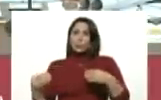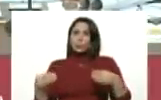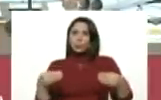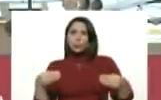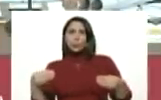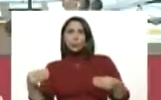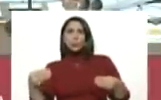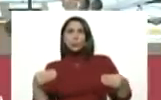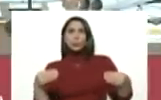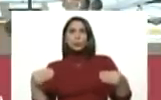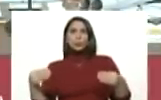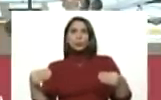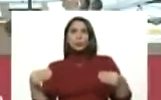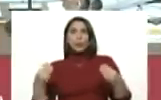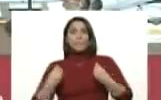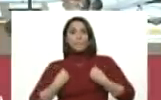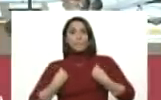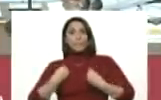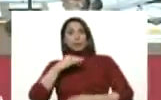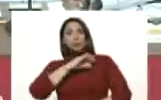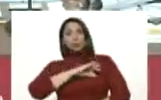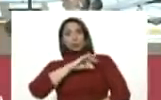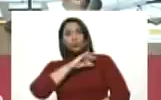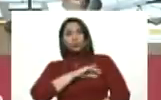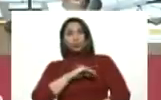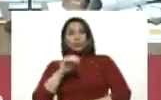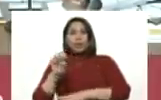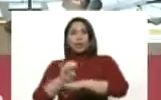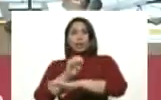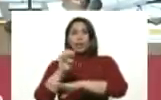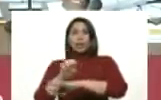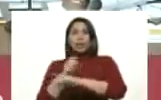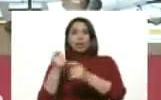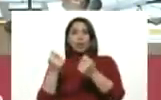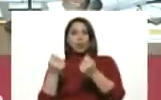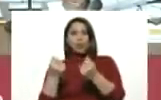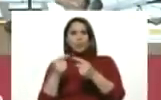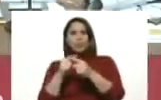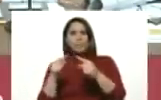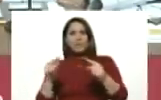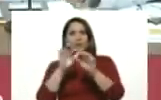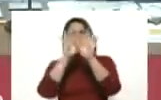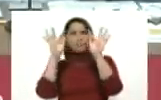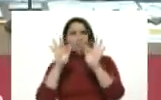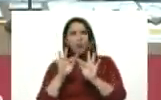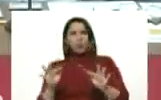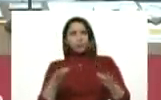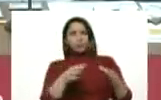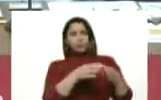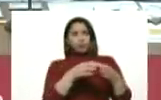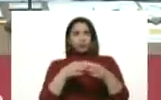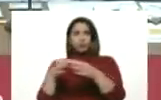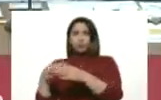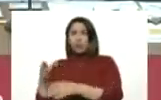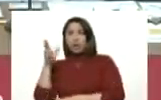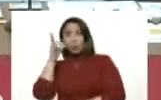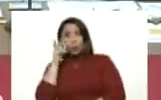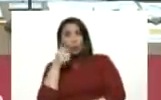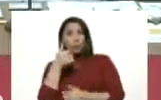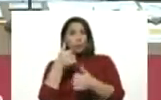de la vida social y económica, pero de manera organizada. Escúchenme bien.